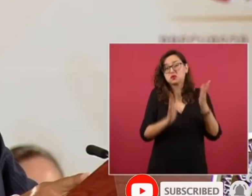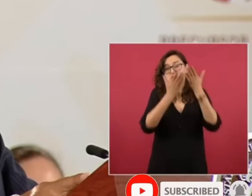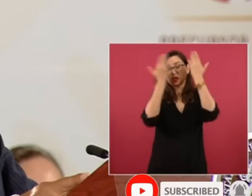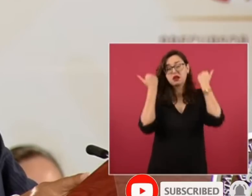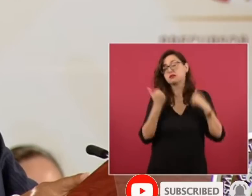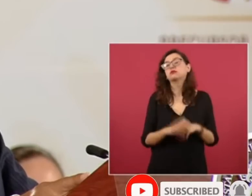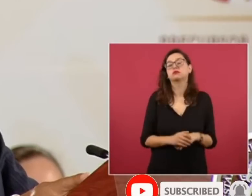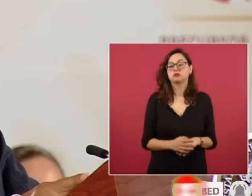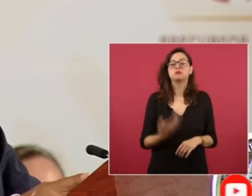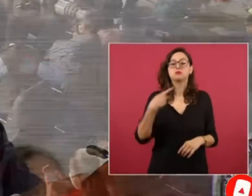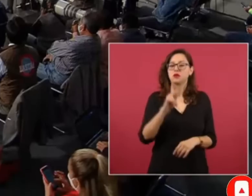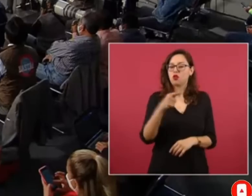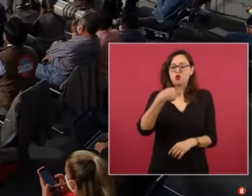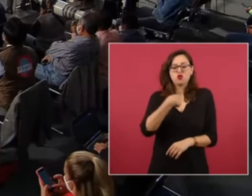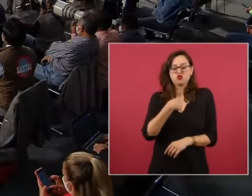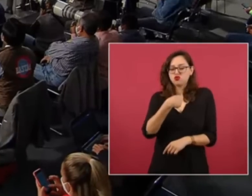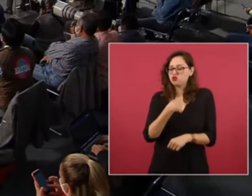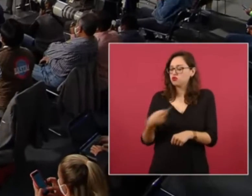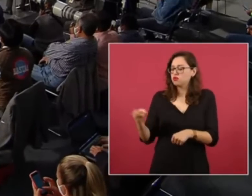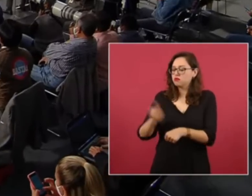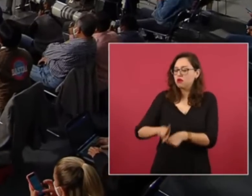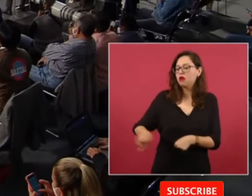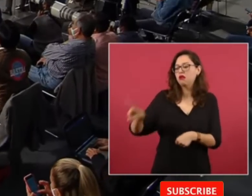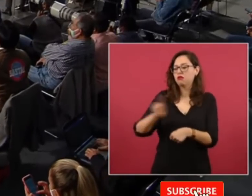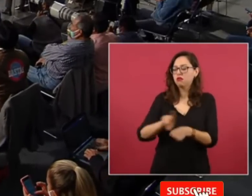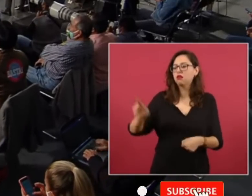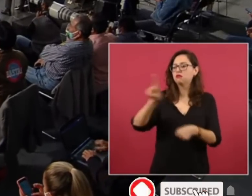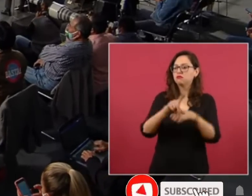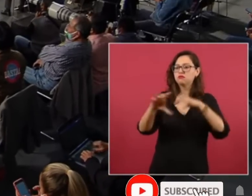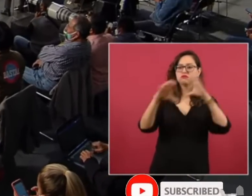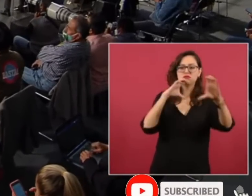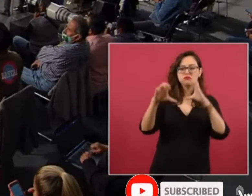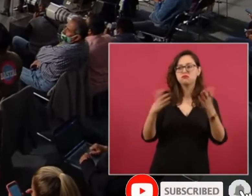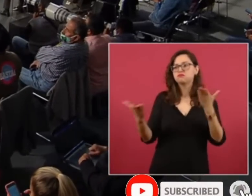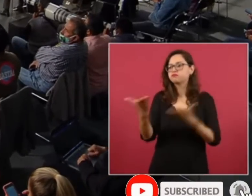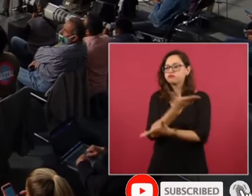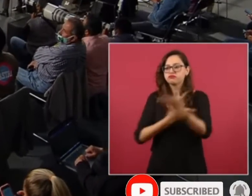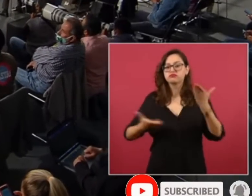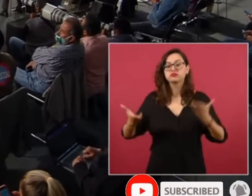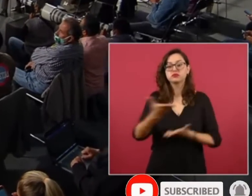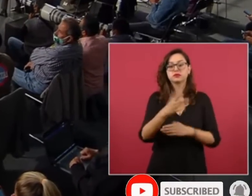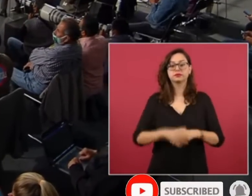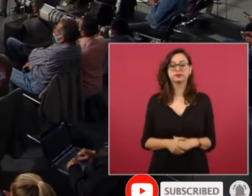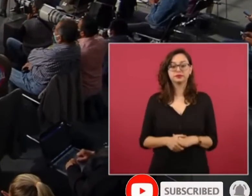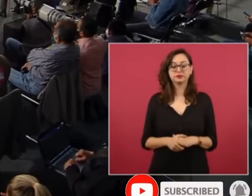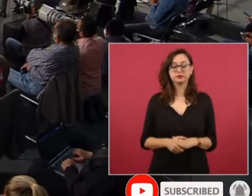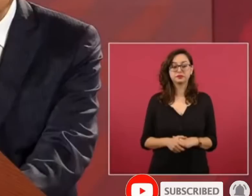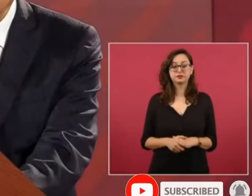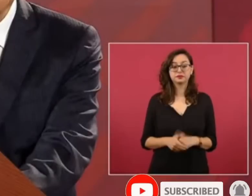en comunicación y dialogando. En el tema de la violencia,